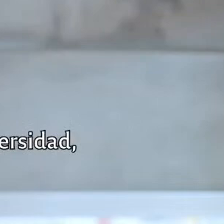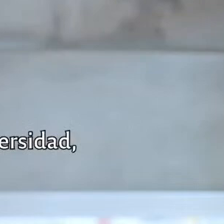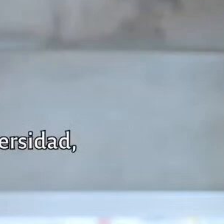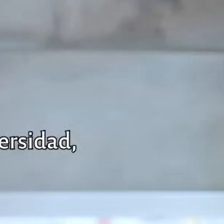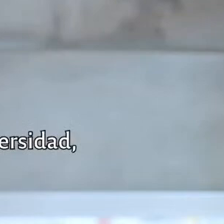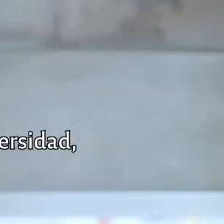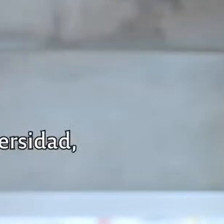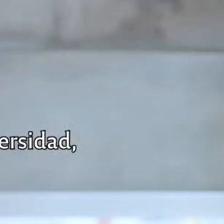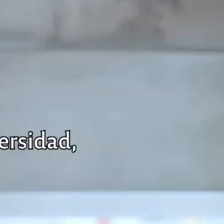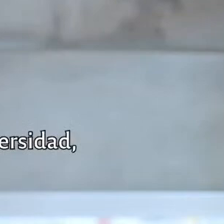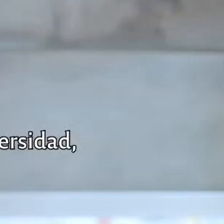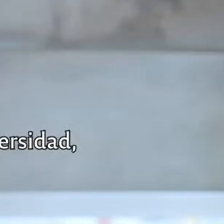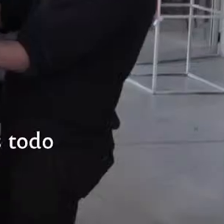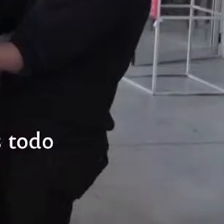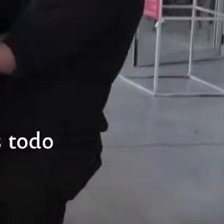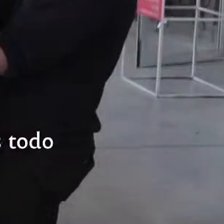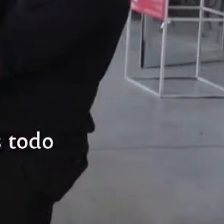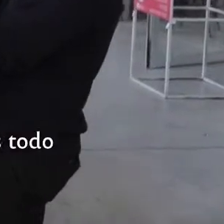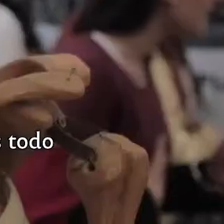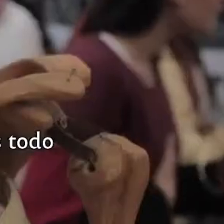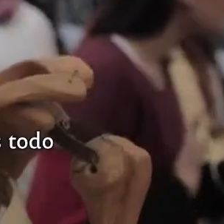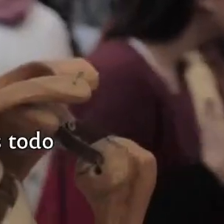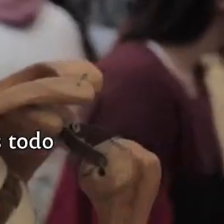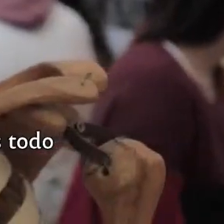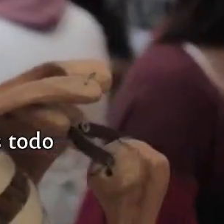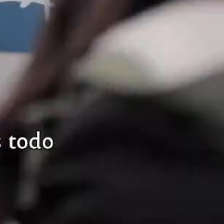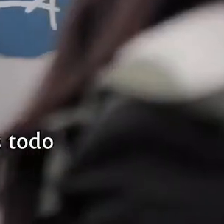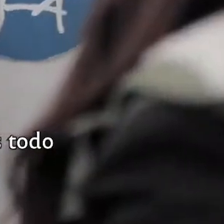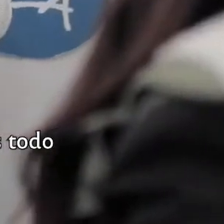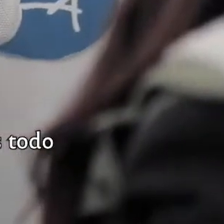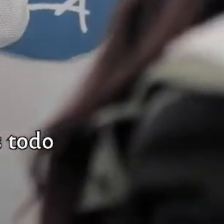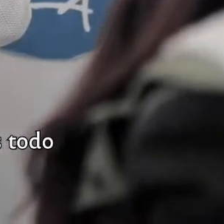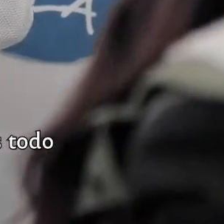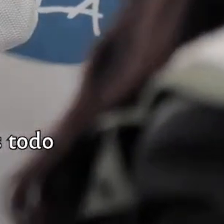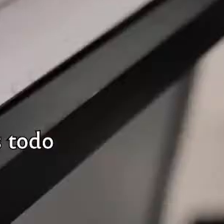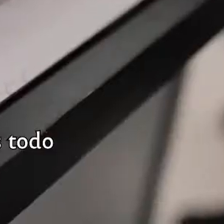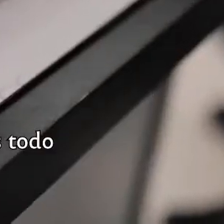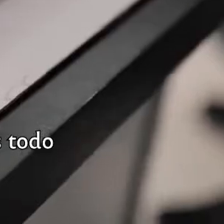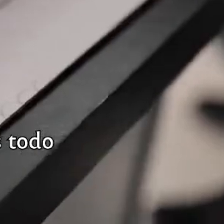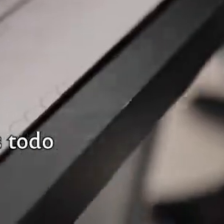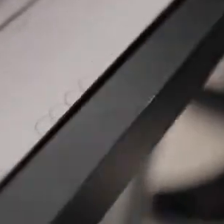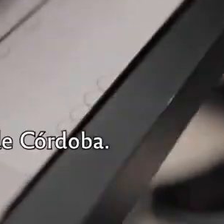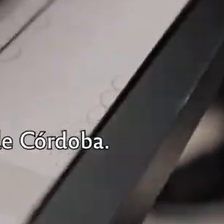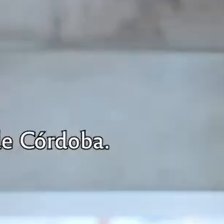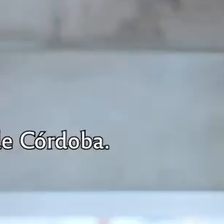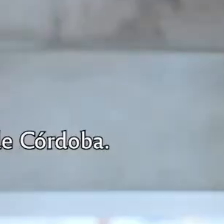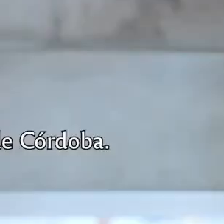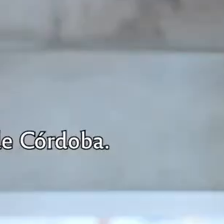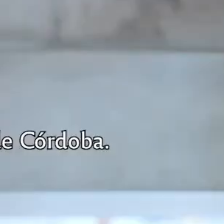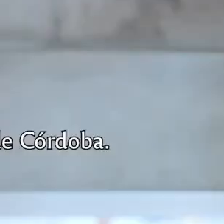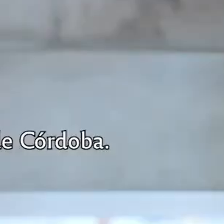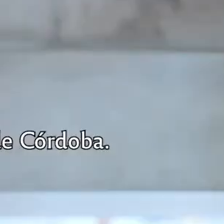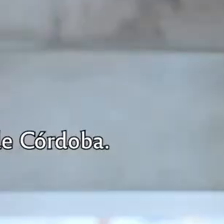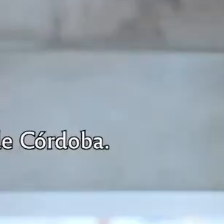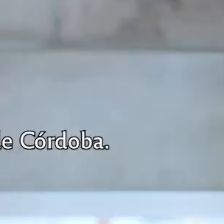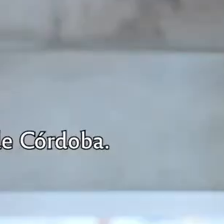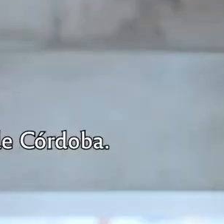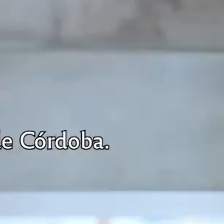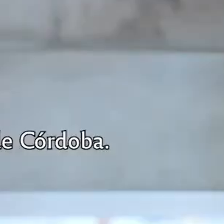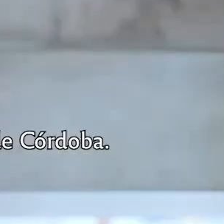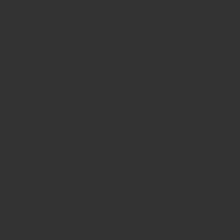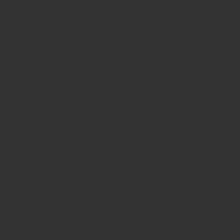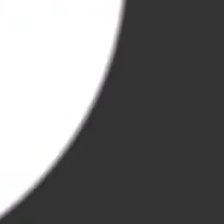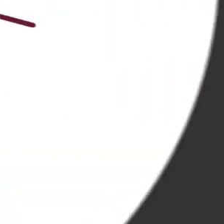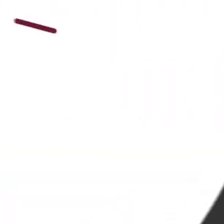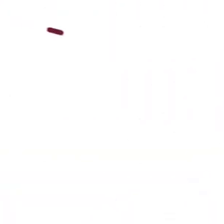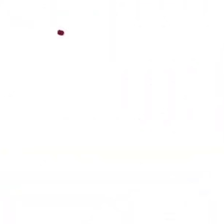Nosotros queremos que todos lleguen a la universidad, por eso abrimos nuestras puertas y brindamos todo lo que está en nuestro alcance. Por eso te esperamos en la Universidad Nacional